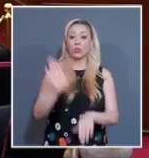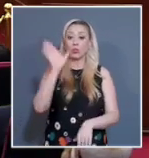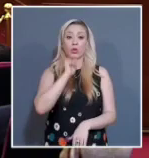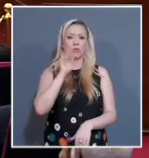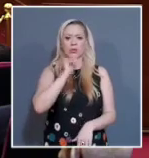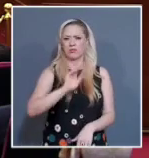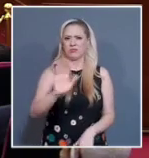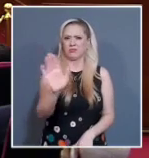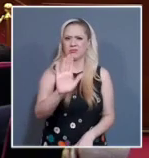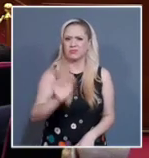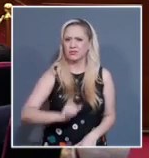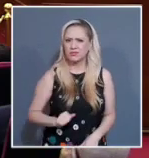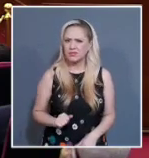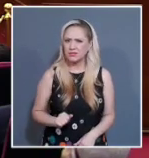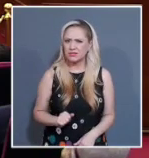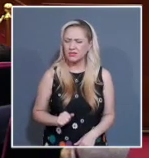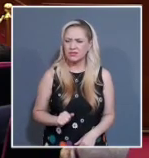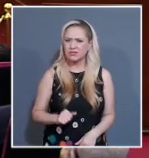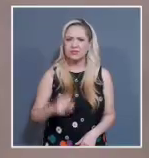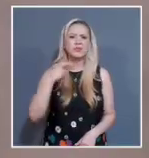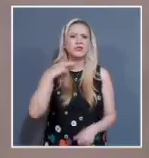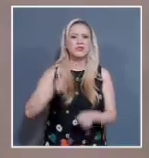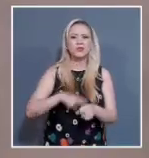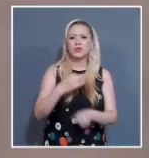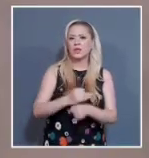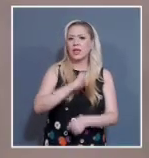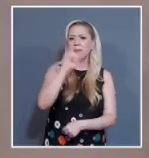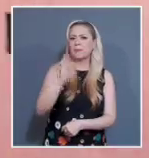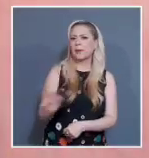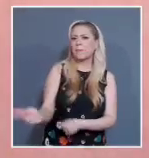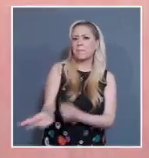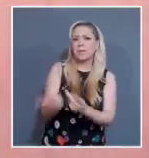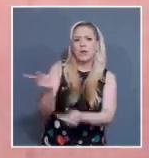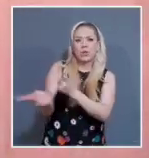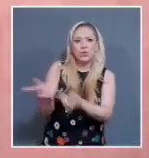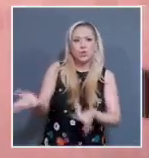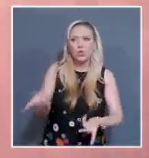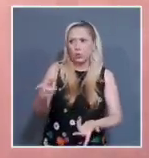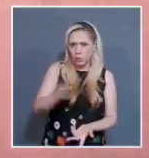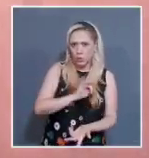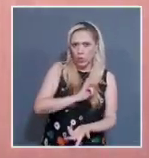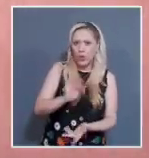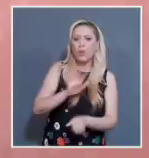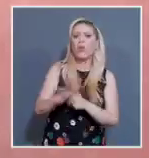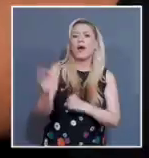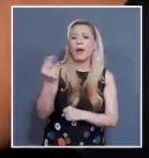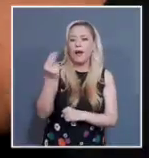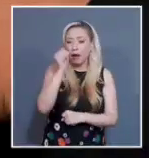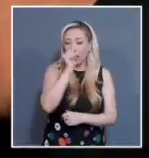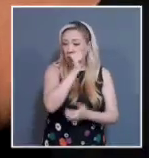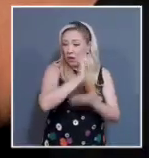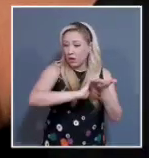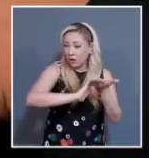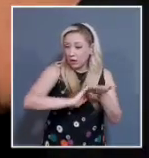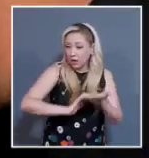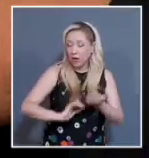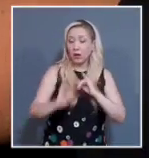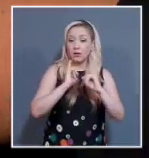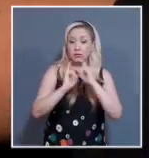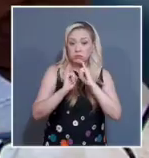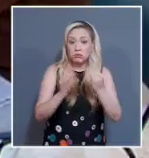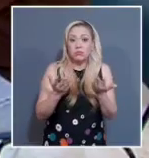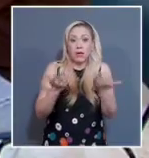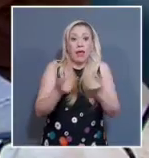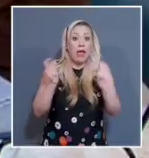nunca llevó a cabo la consulta correspondiente. Al resolver una acción de inconstitucionalidad, hubo posicionamientos por la